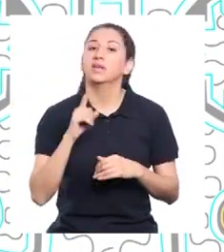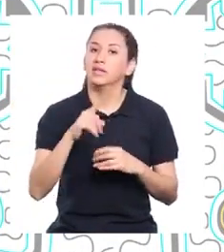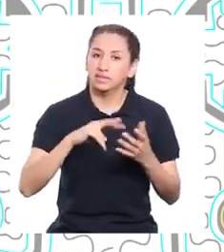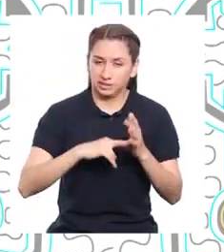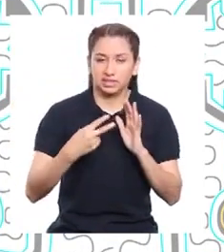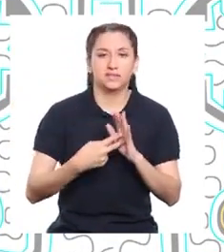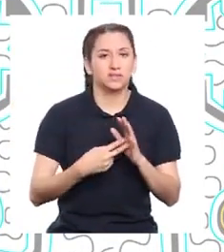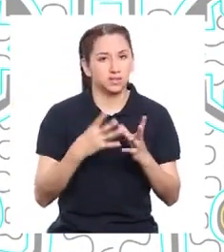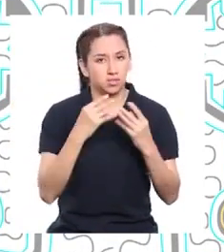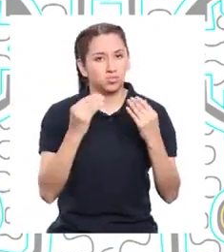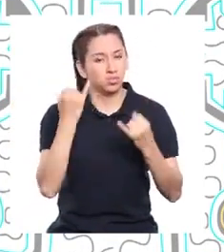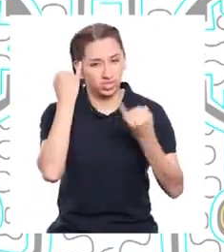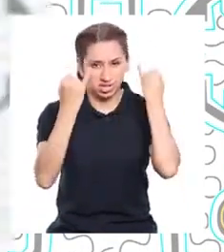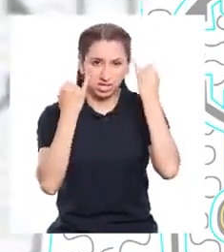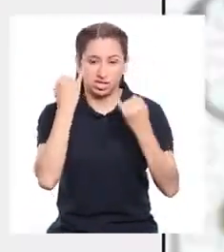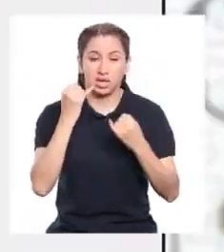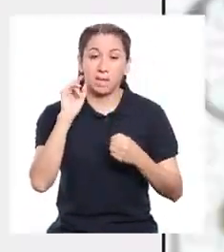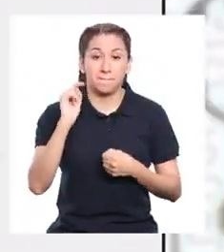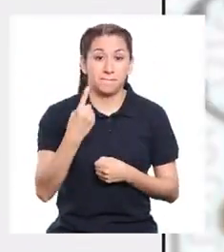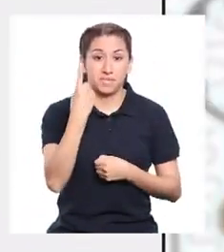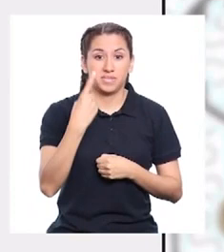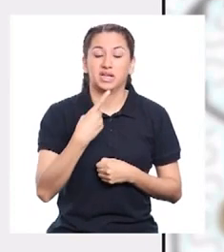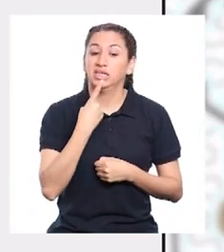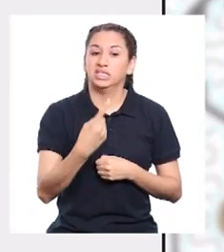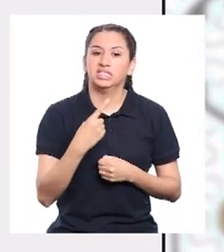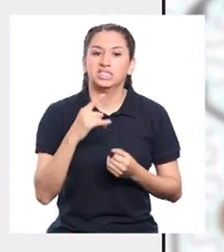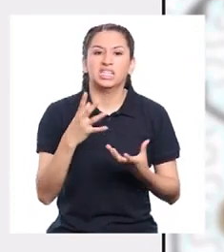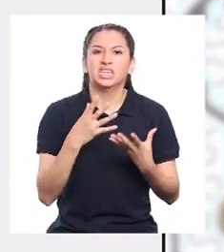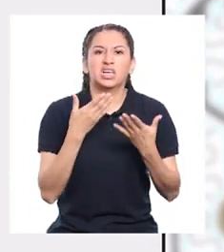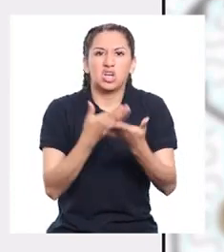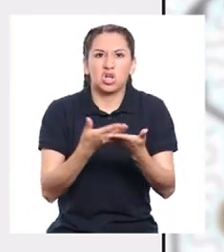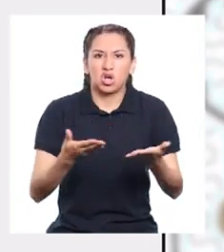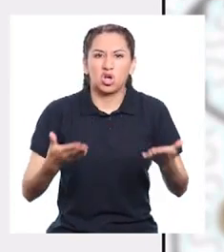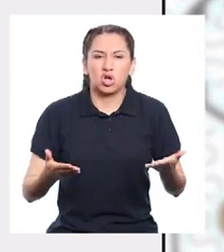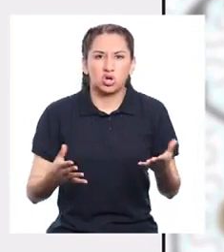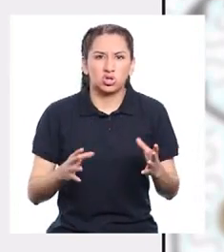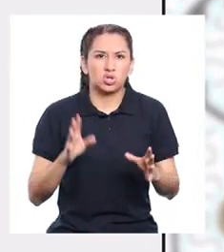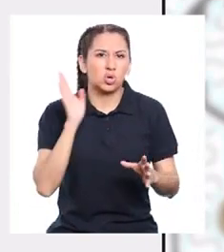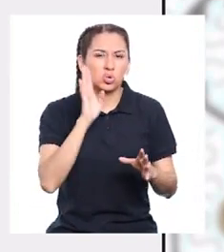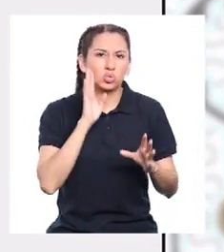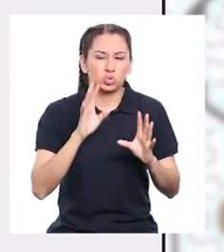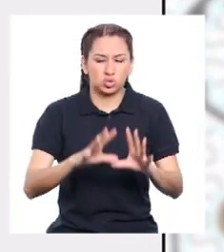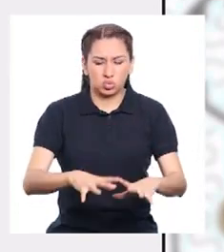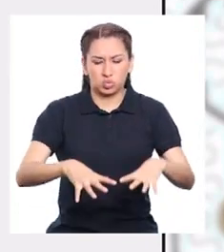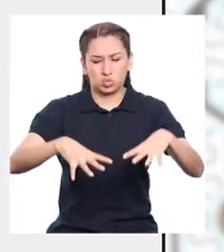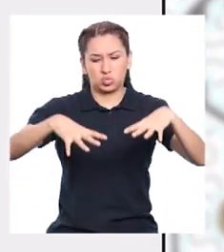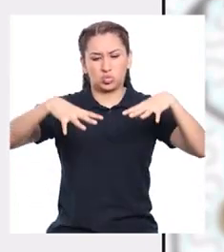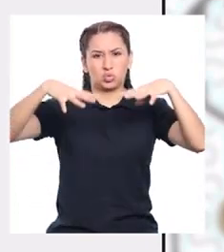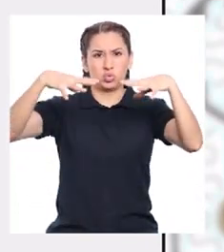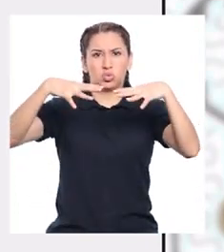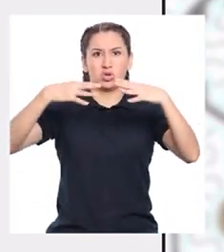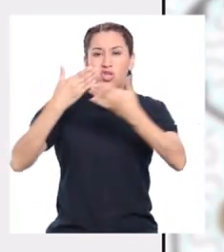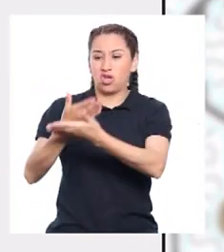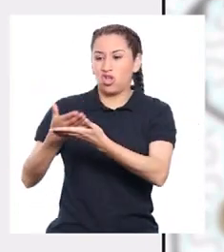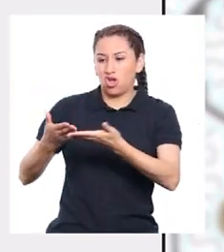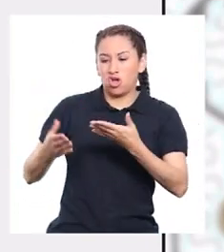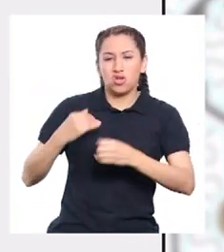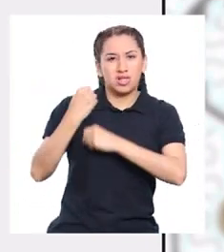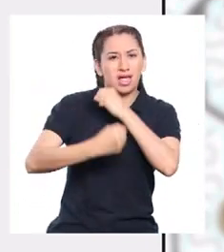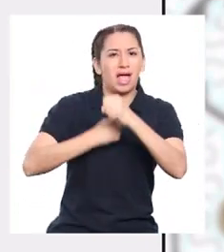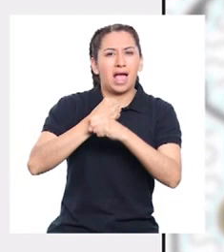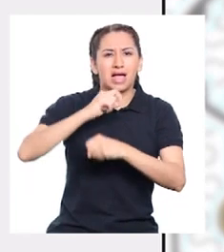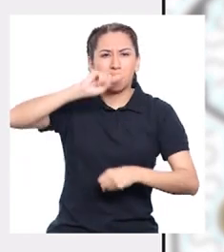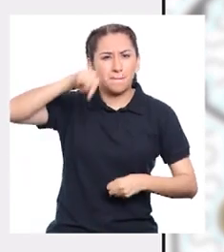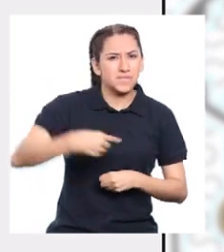teorías sobre el origen de los combustibles fósiles. Una de ellas dice que son producto de la descomposición natural de la materia orgánica